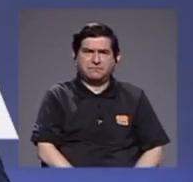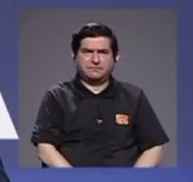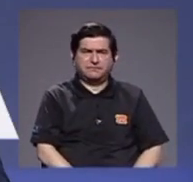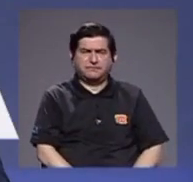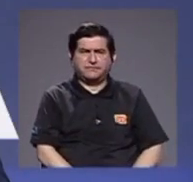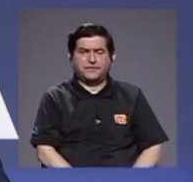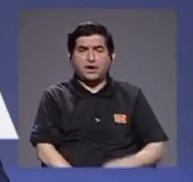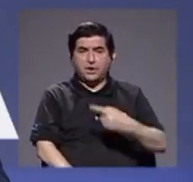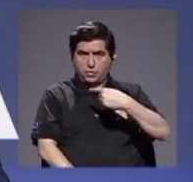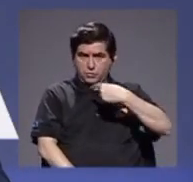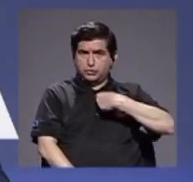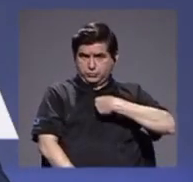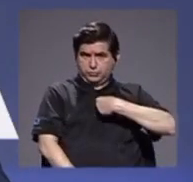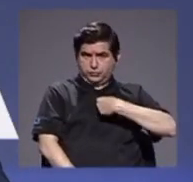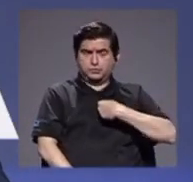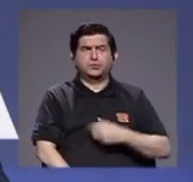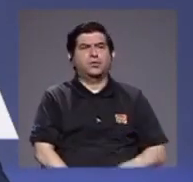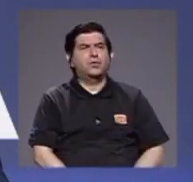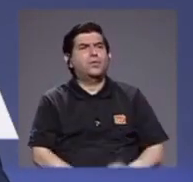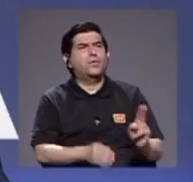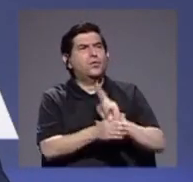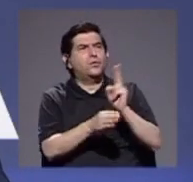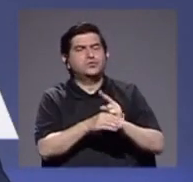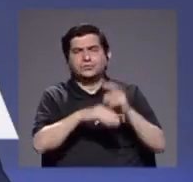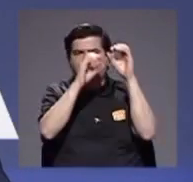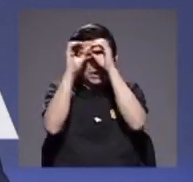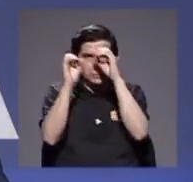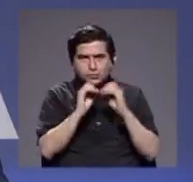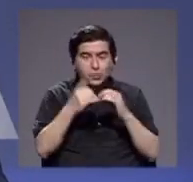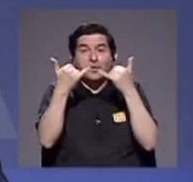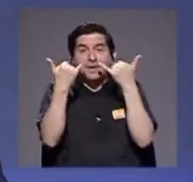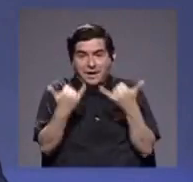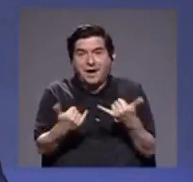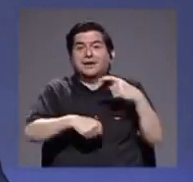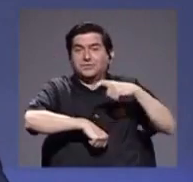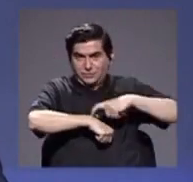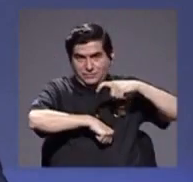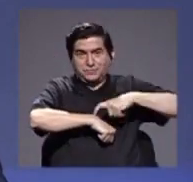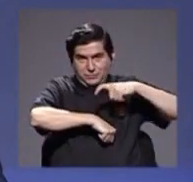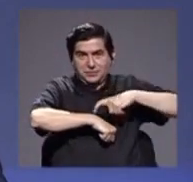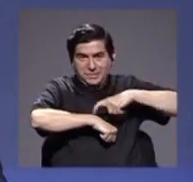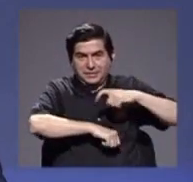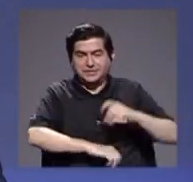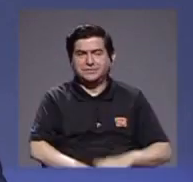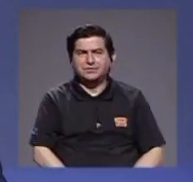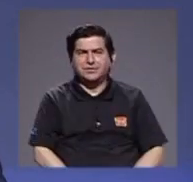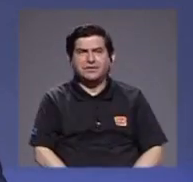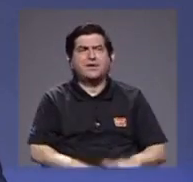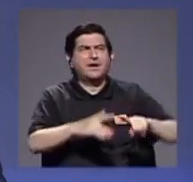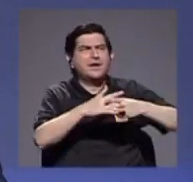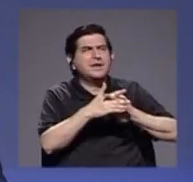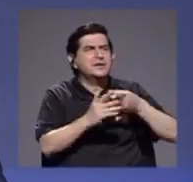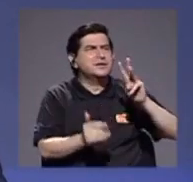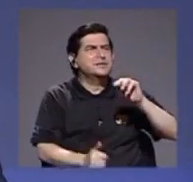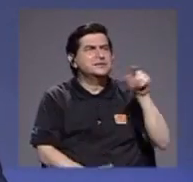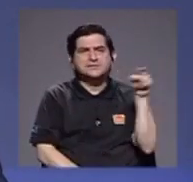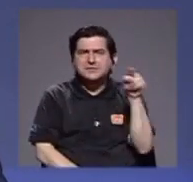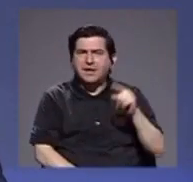cuando yo tuve que usar zoom que es lo que estamos usando ahora a principios de marzo